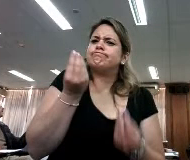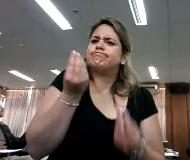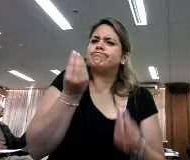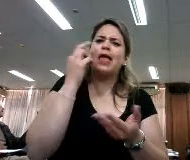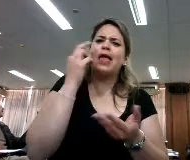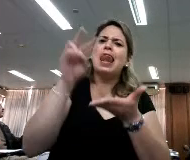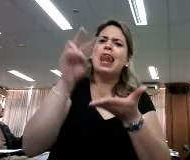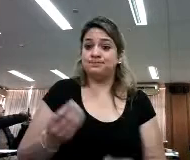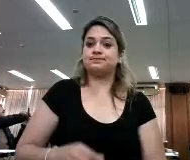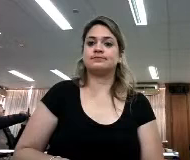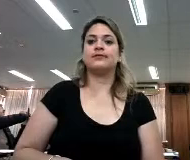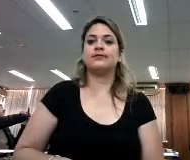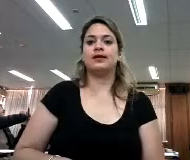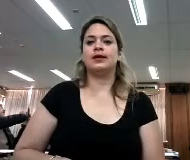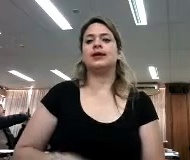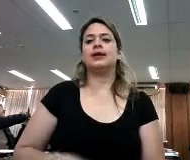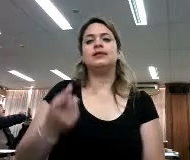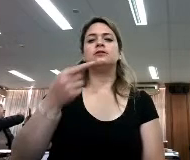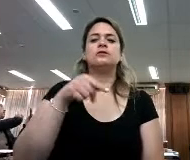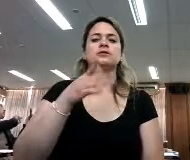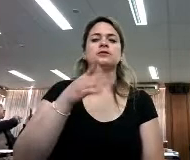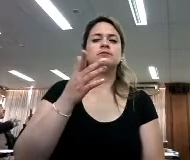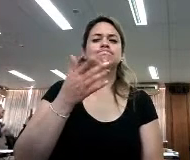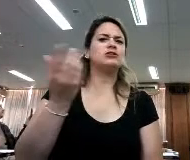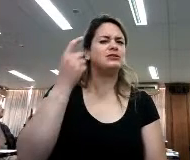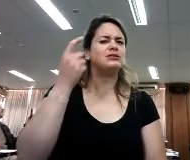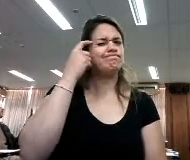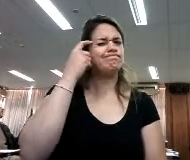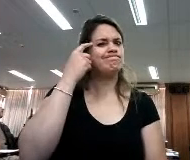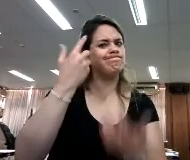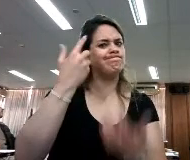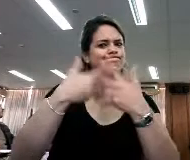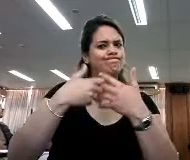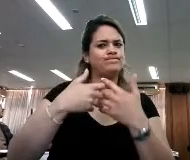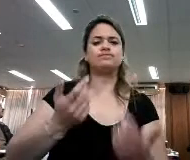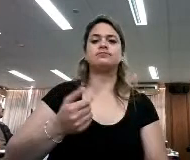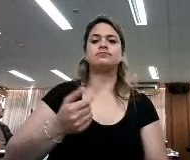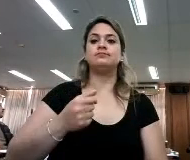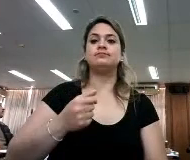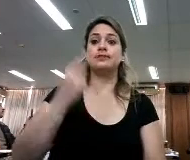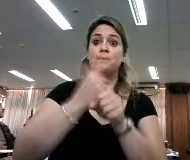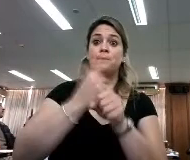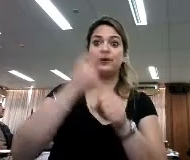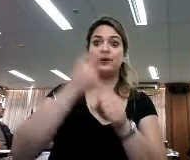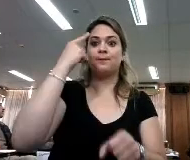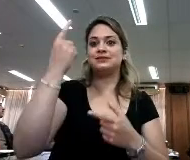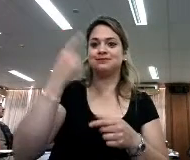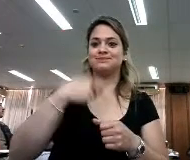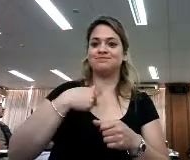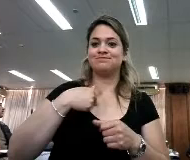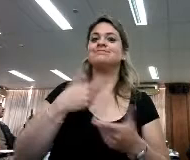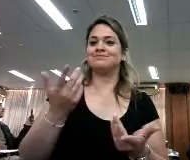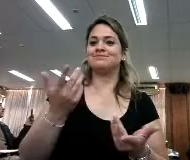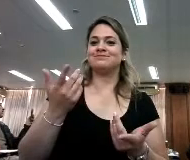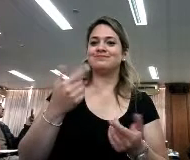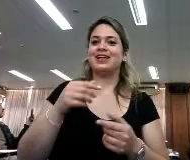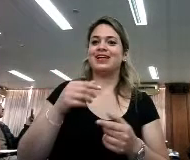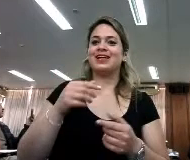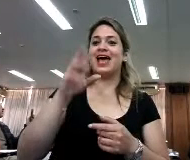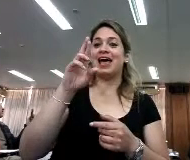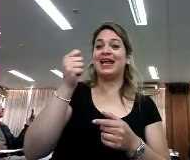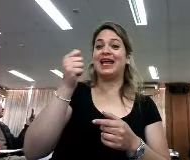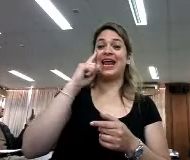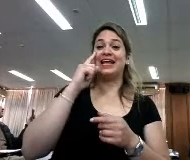con un punto de, ah, es leer, entonces lo primero que pensé hacer fue irme desde luego a la RAE, a